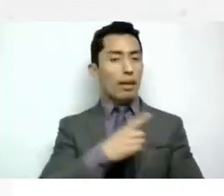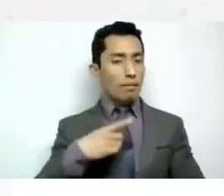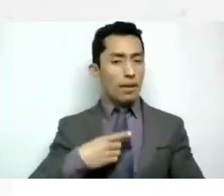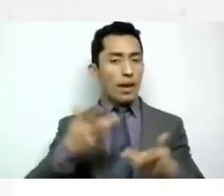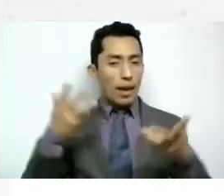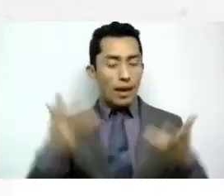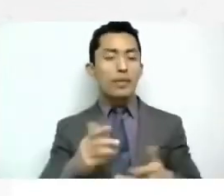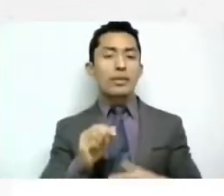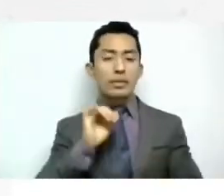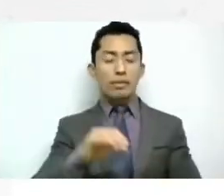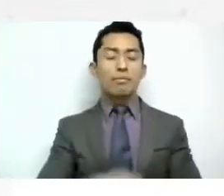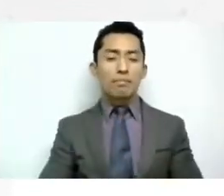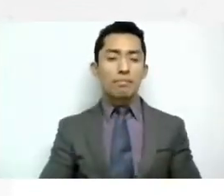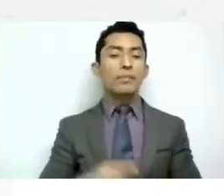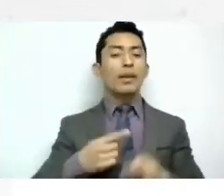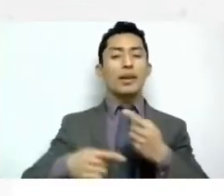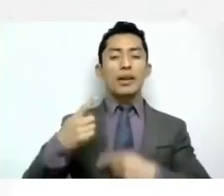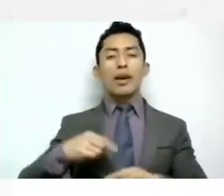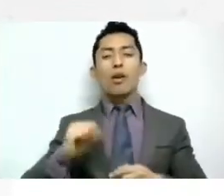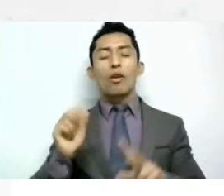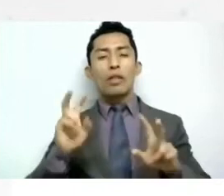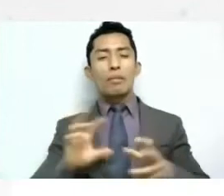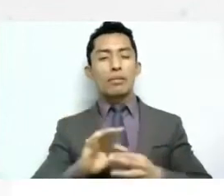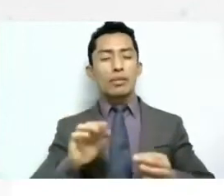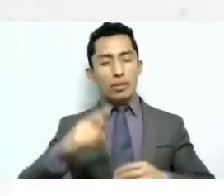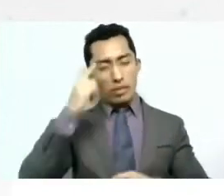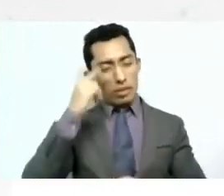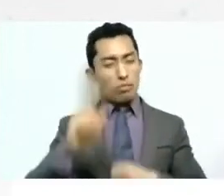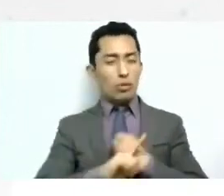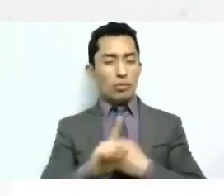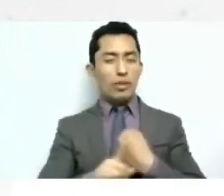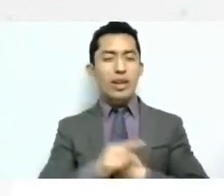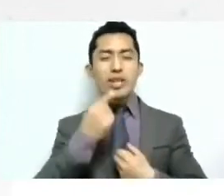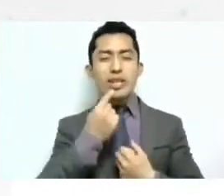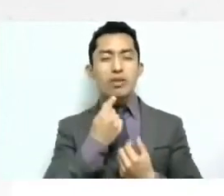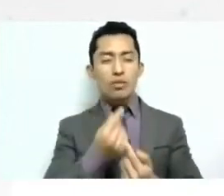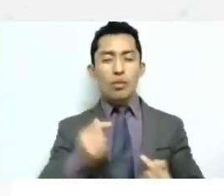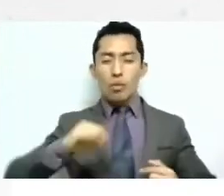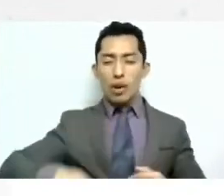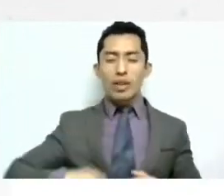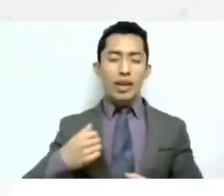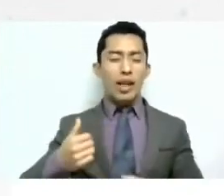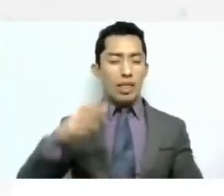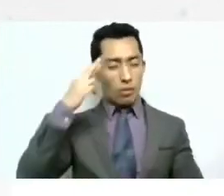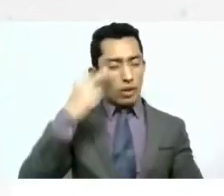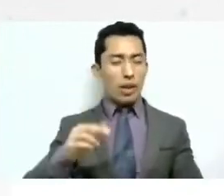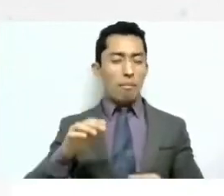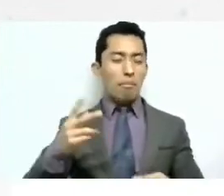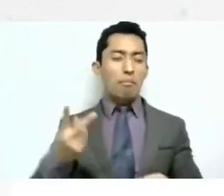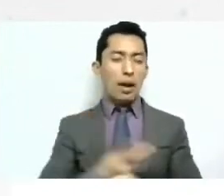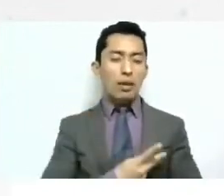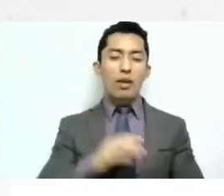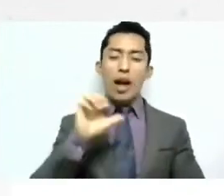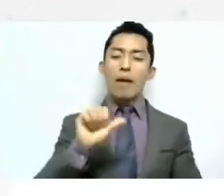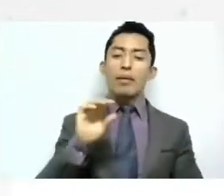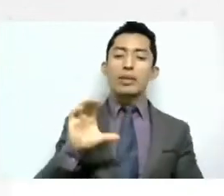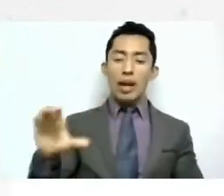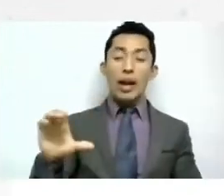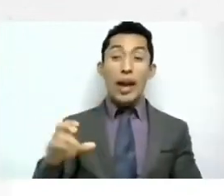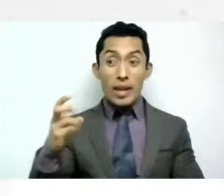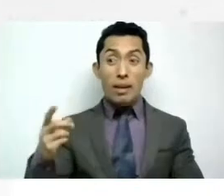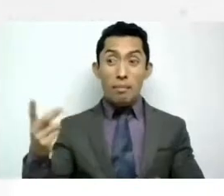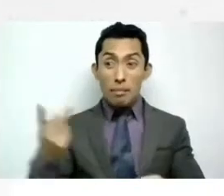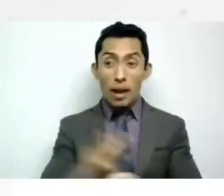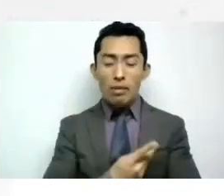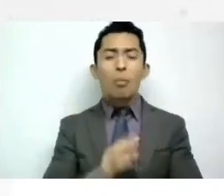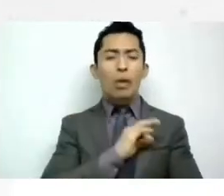tocando otra vez el tema de ABC eso es un ese es un acto que se pudo haber prevenido